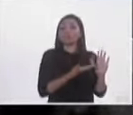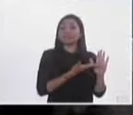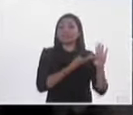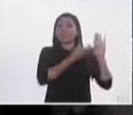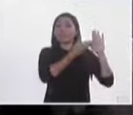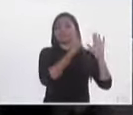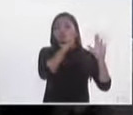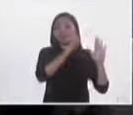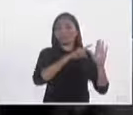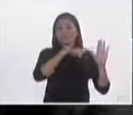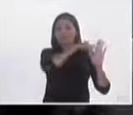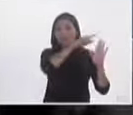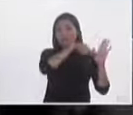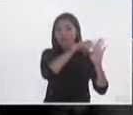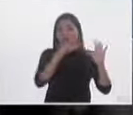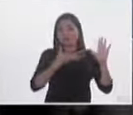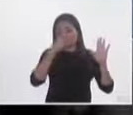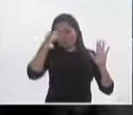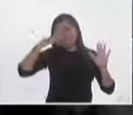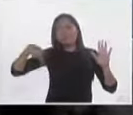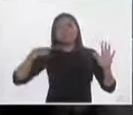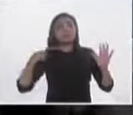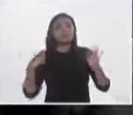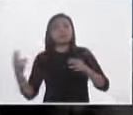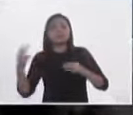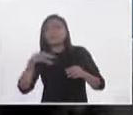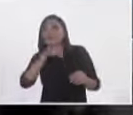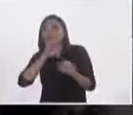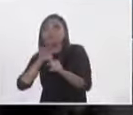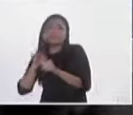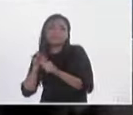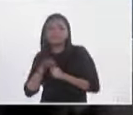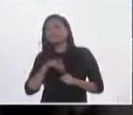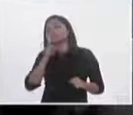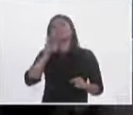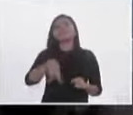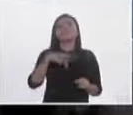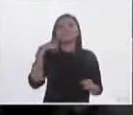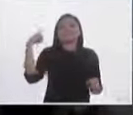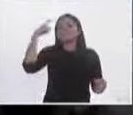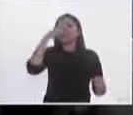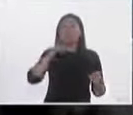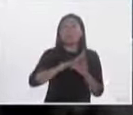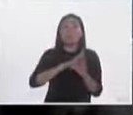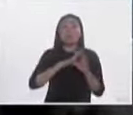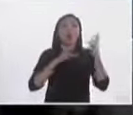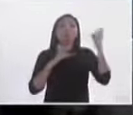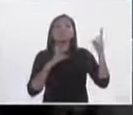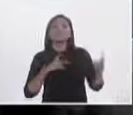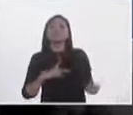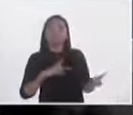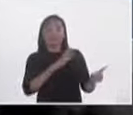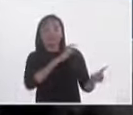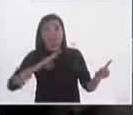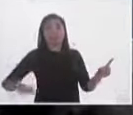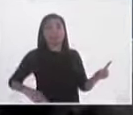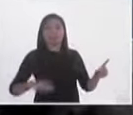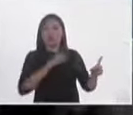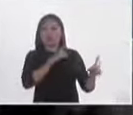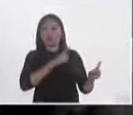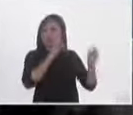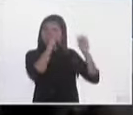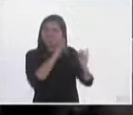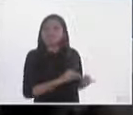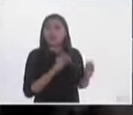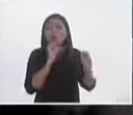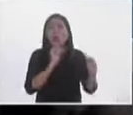electoral general. Por eso, es difícil esperar milagros de los candidatos independientes. El desempeño de los candidatos independientes o sin